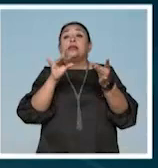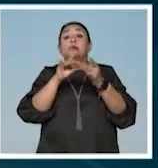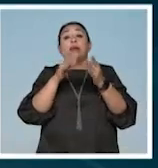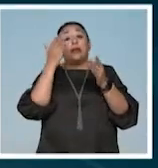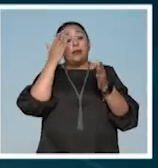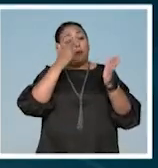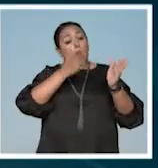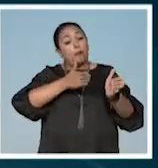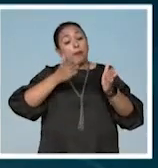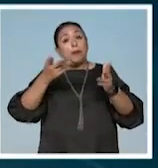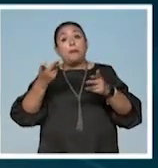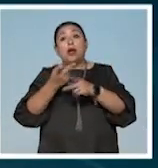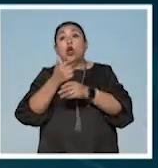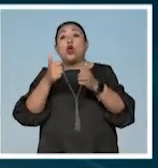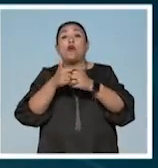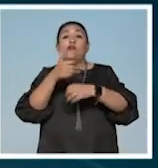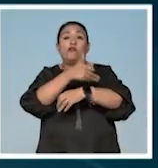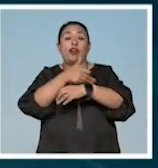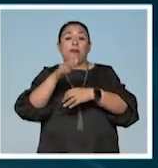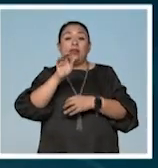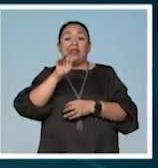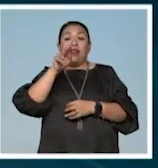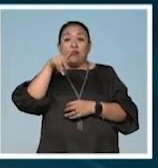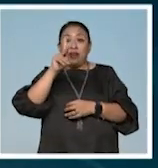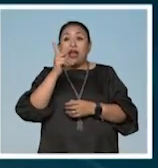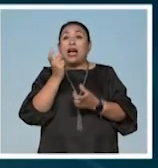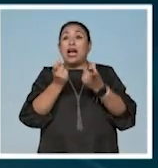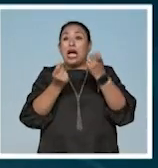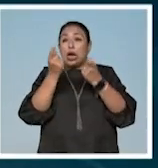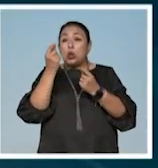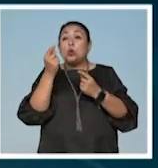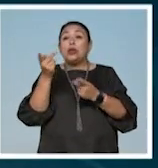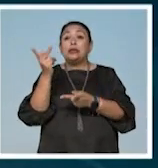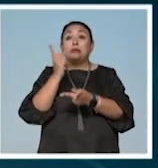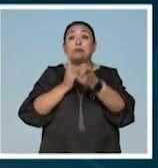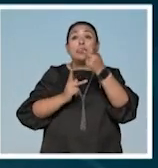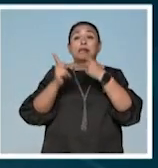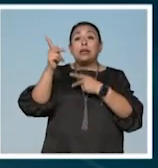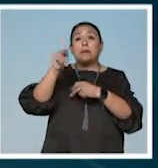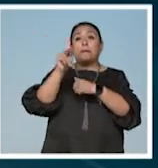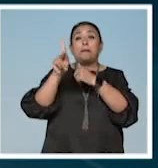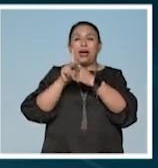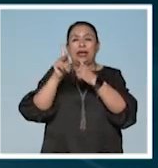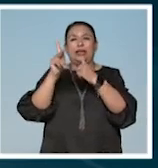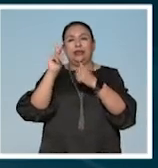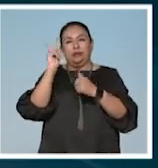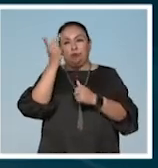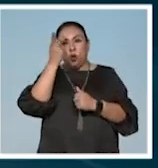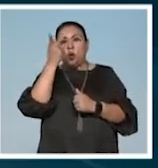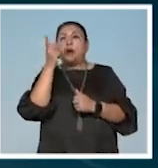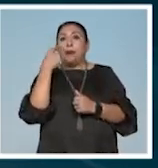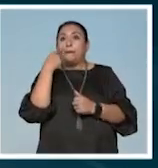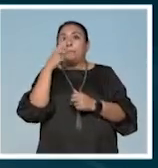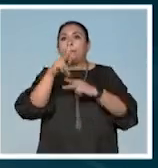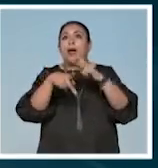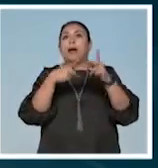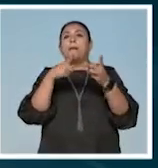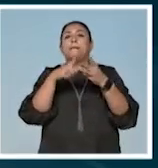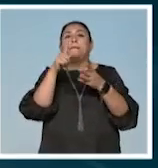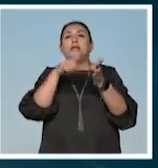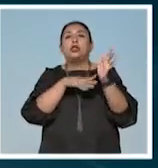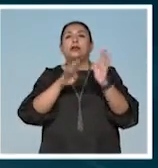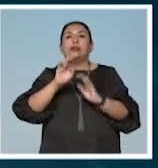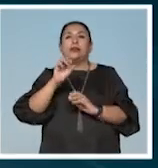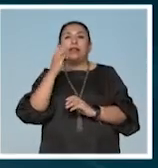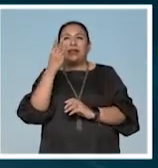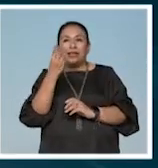cronología de lo que pasó con la familia Frank hay algunas piezas que nos fueron prestadas desde Países Bajos no te lo pierdas es 1993